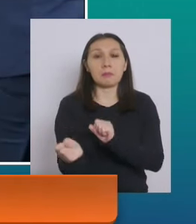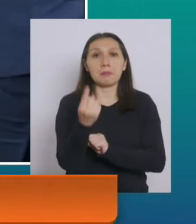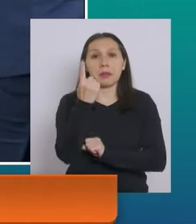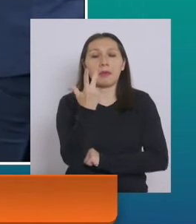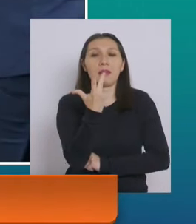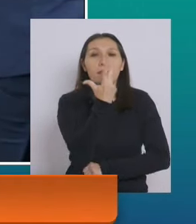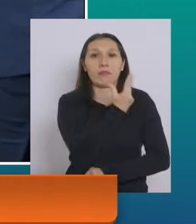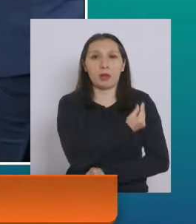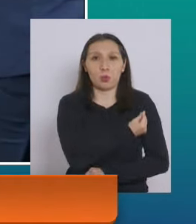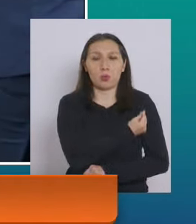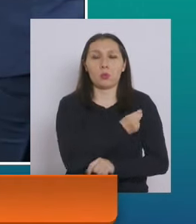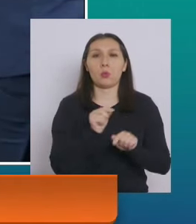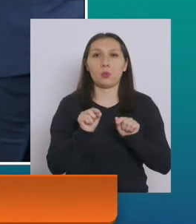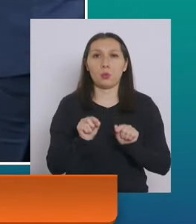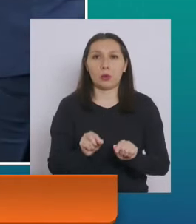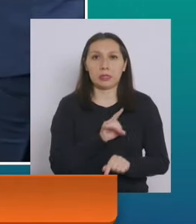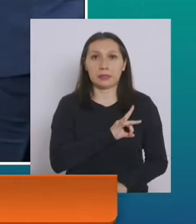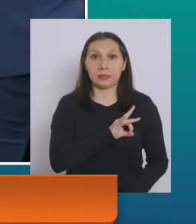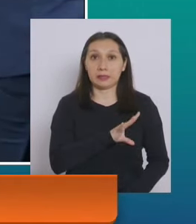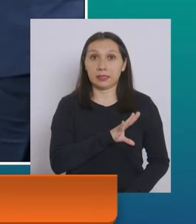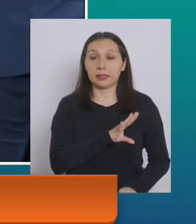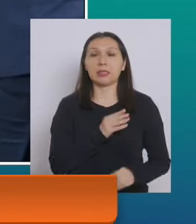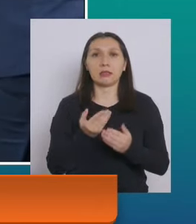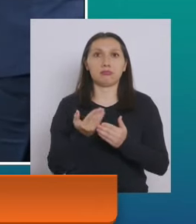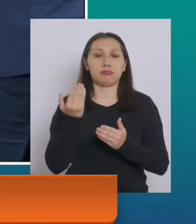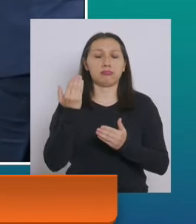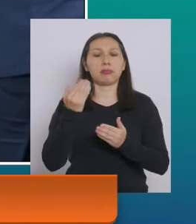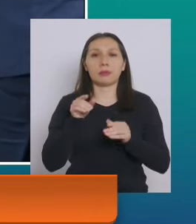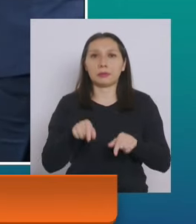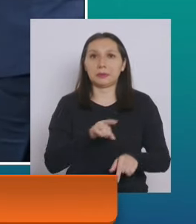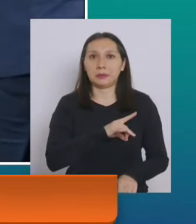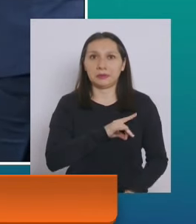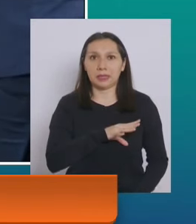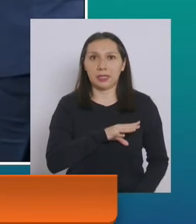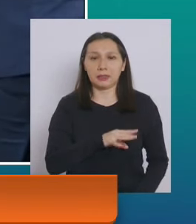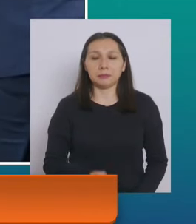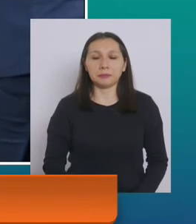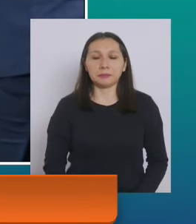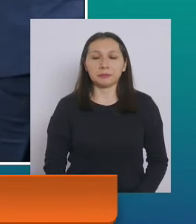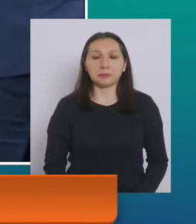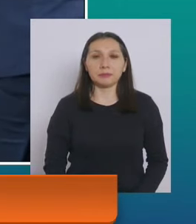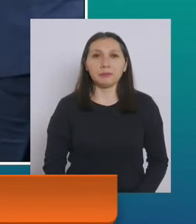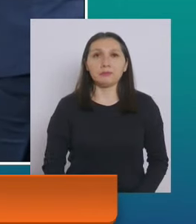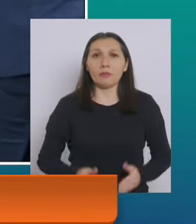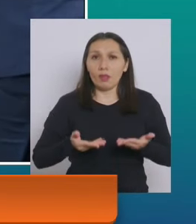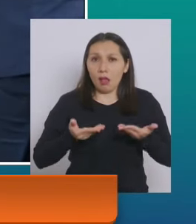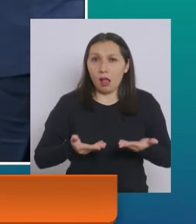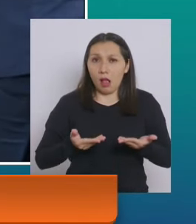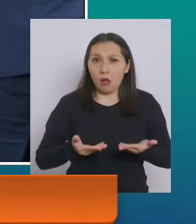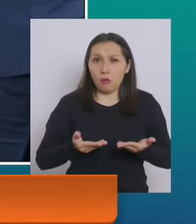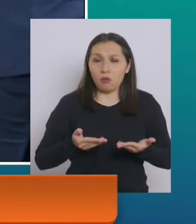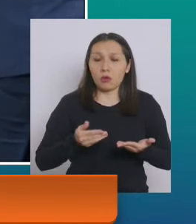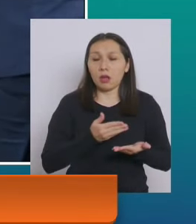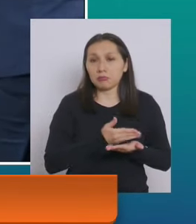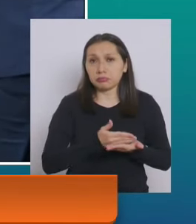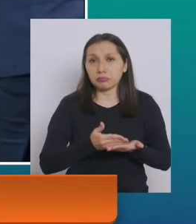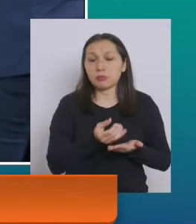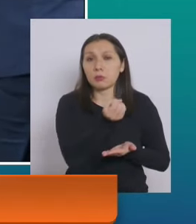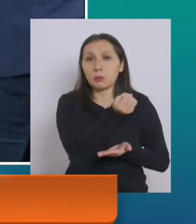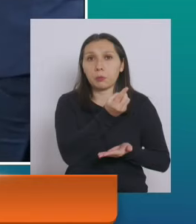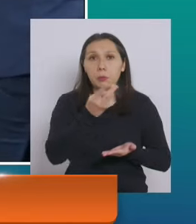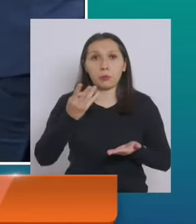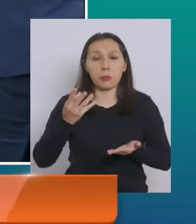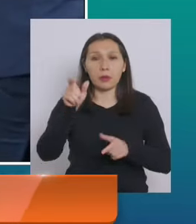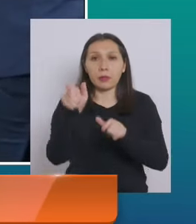vacunada en Chile una de las primeras vacunadas en Chile hasta el momento la cantidad